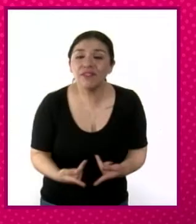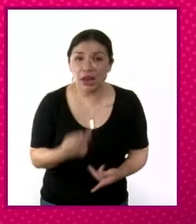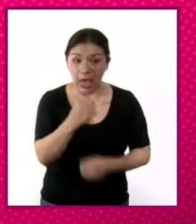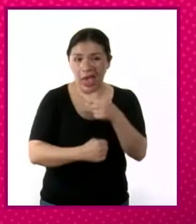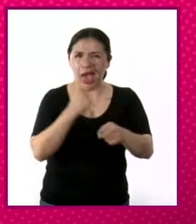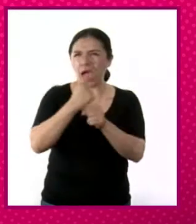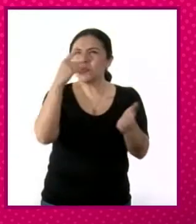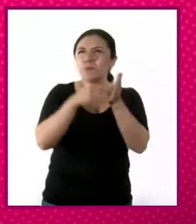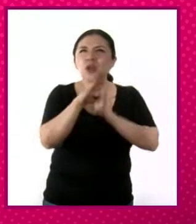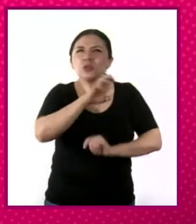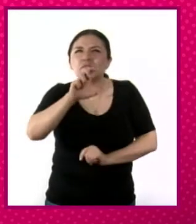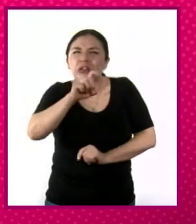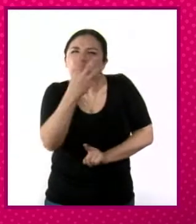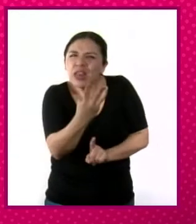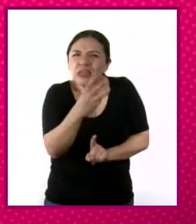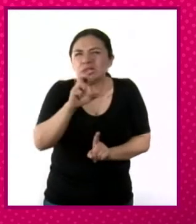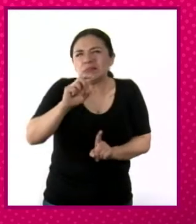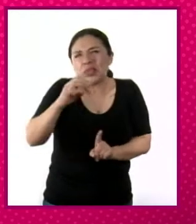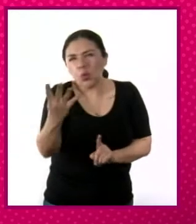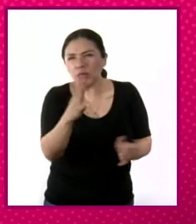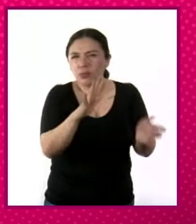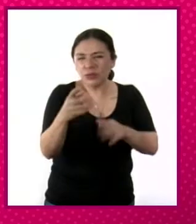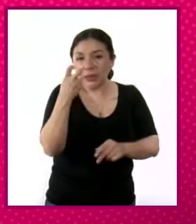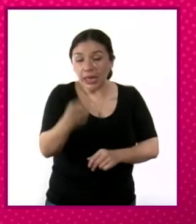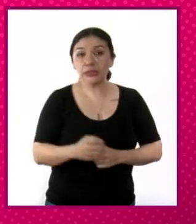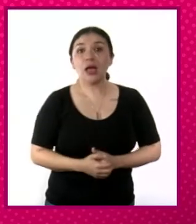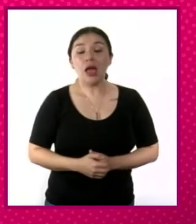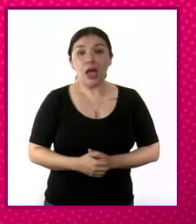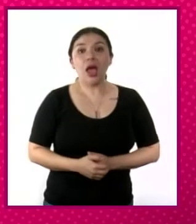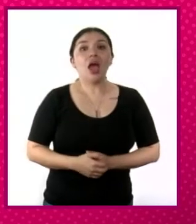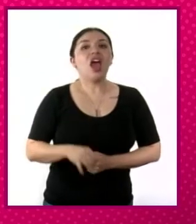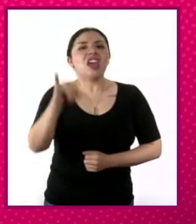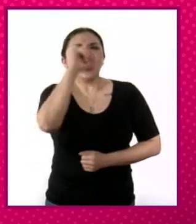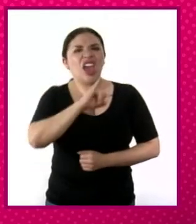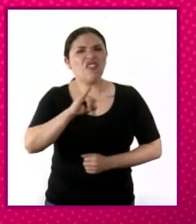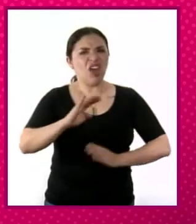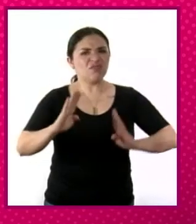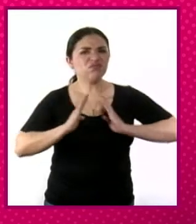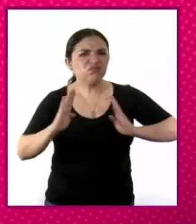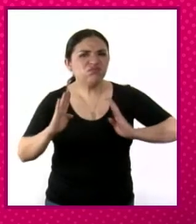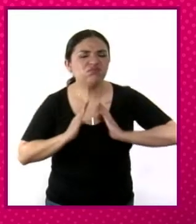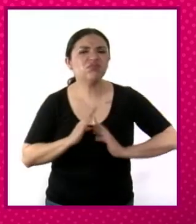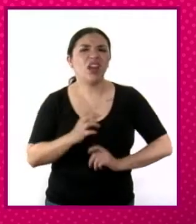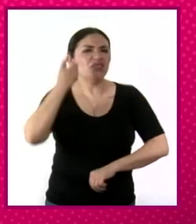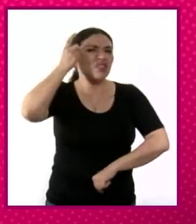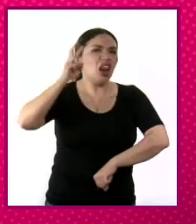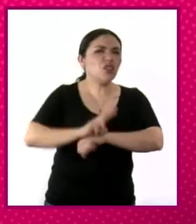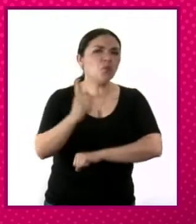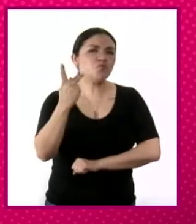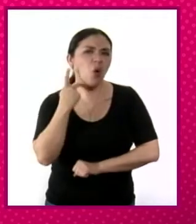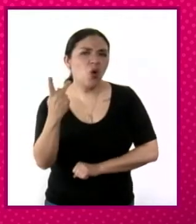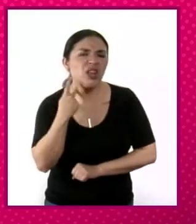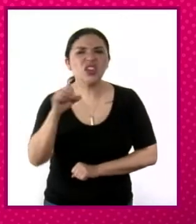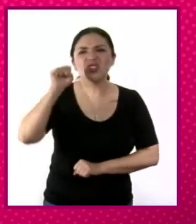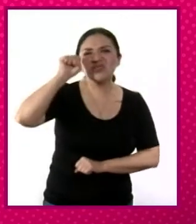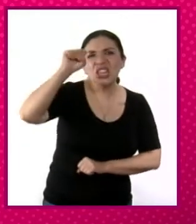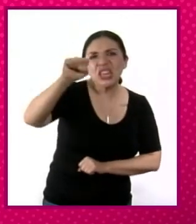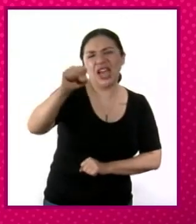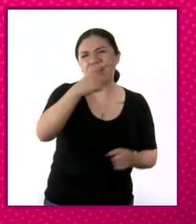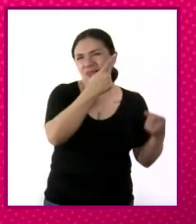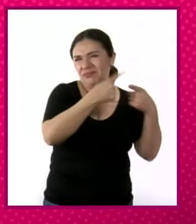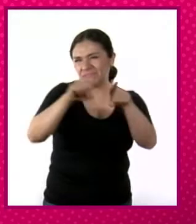1933-34 jefes del ejército, dirigentes políticos, dirigentes sindicales,